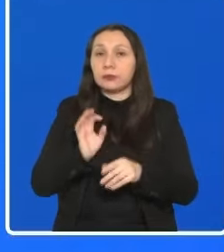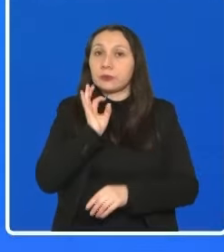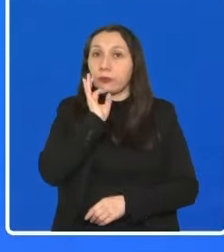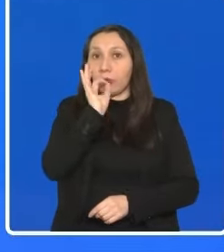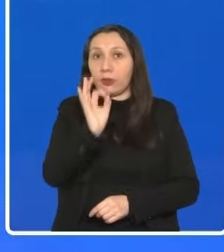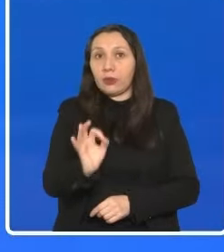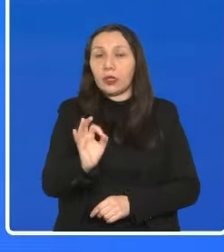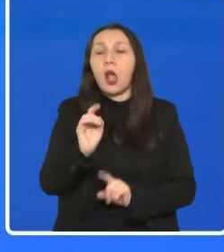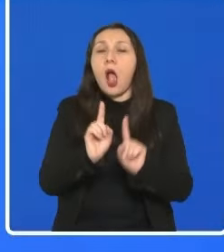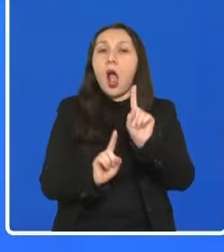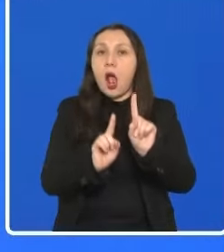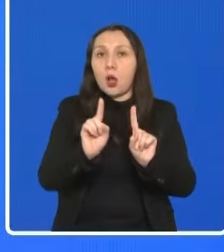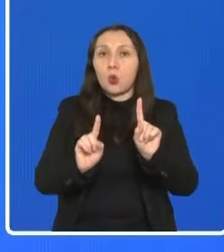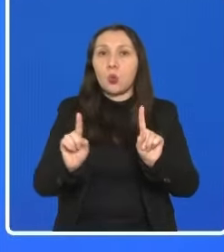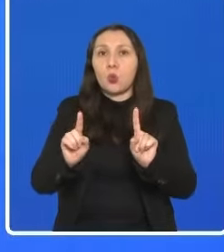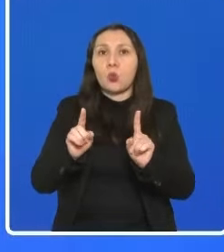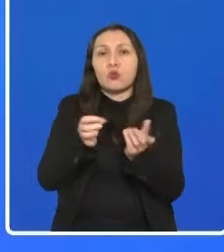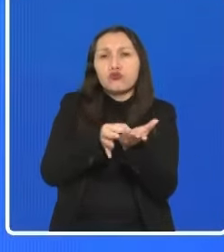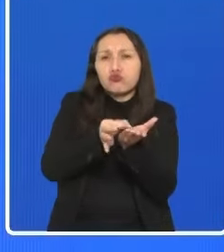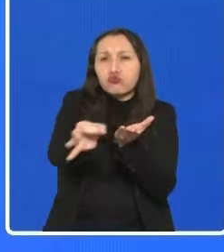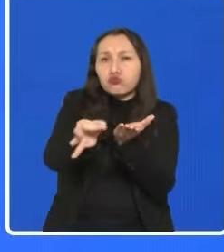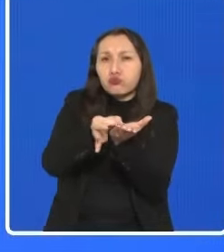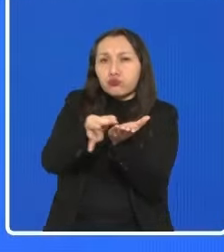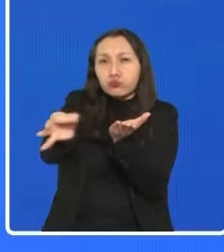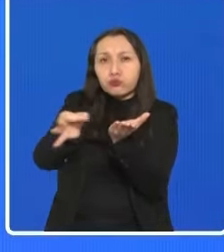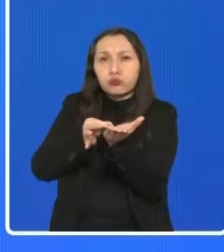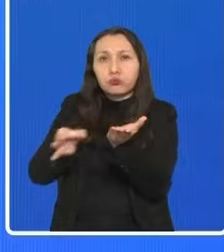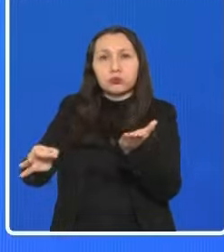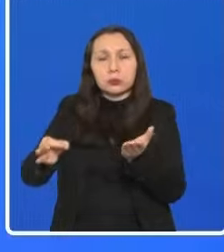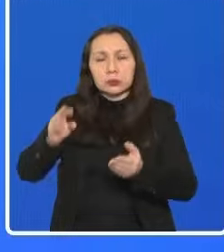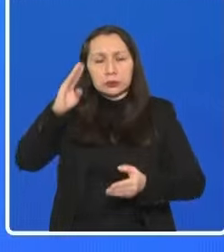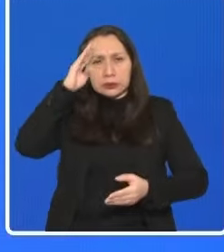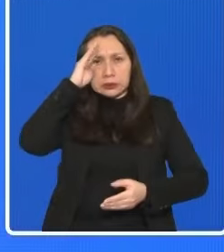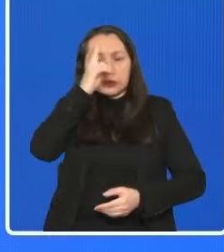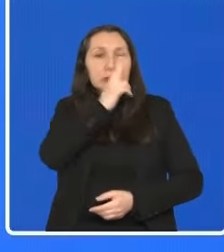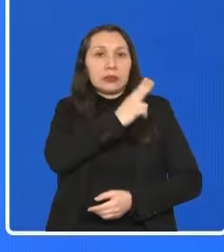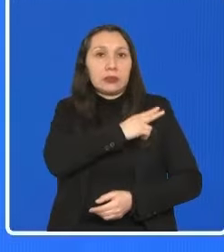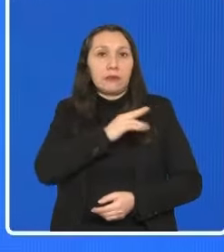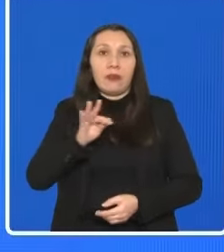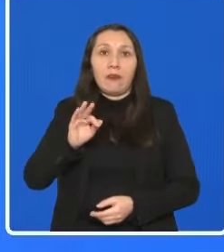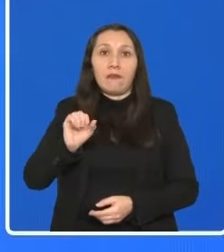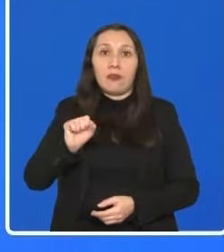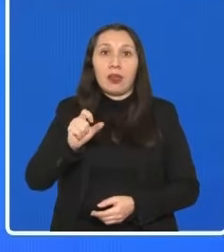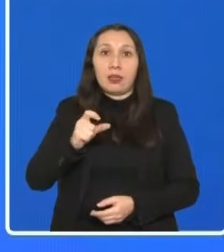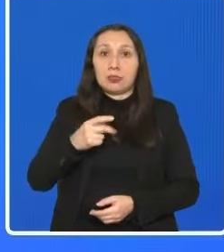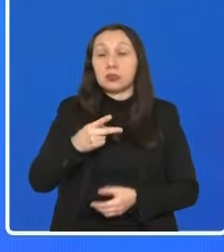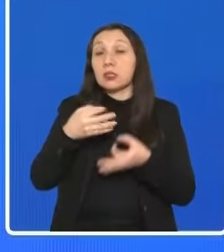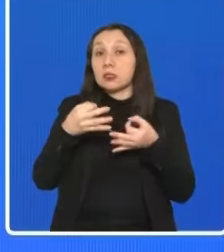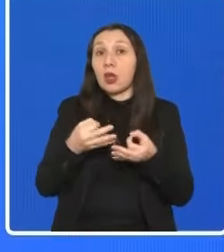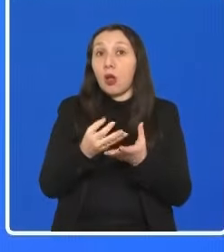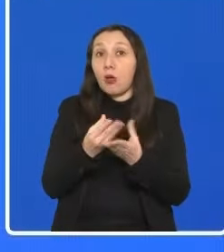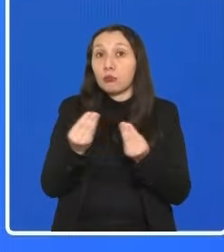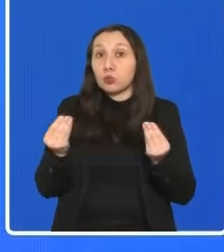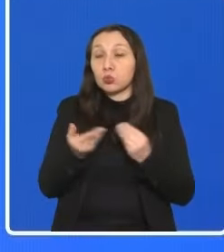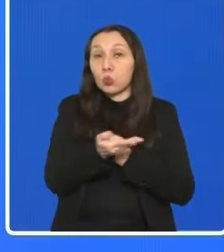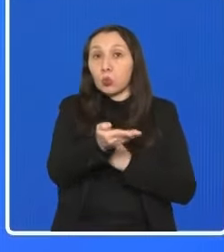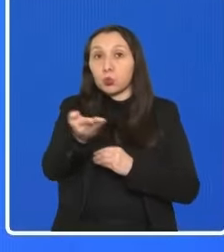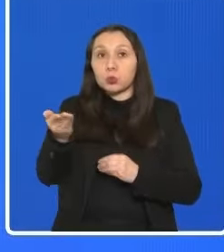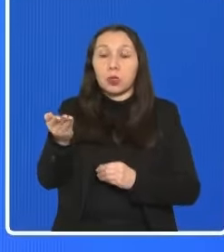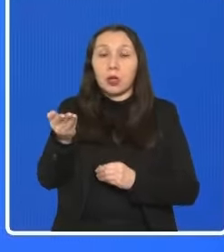Nombró algunos poblados el Comandante en Jefe de la FACH. Seguramente muchos de ustedes